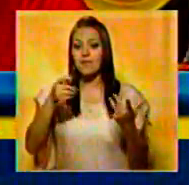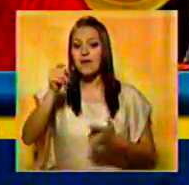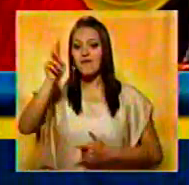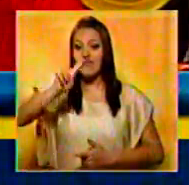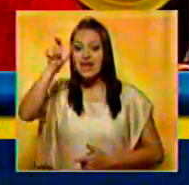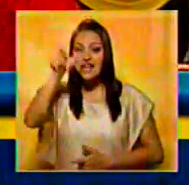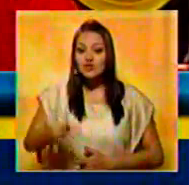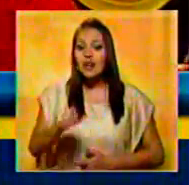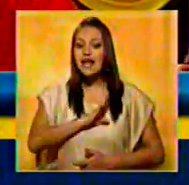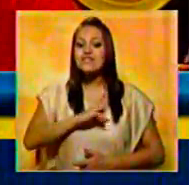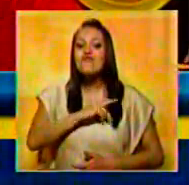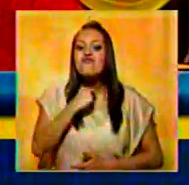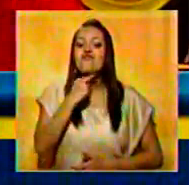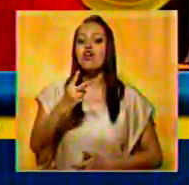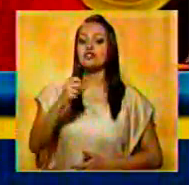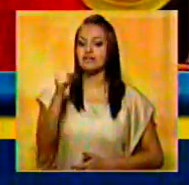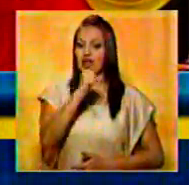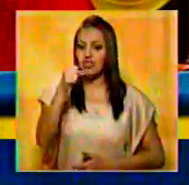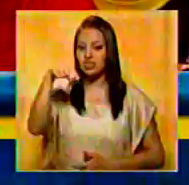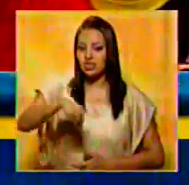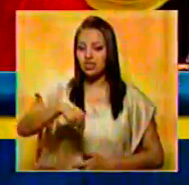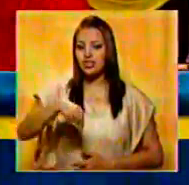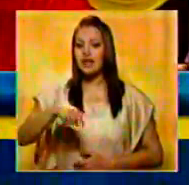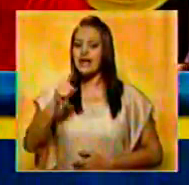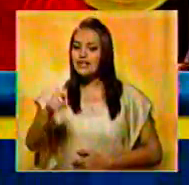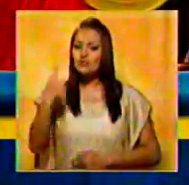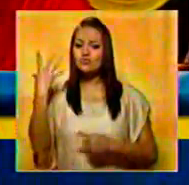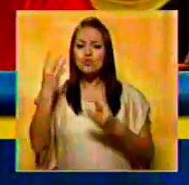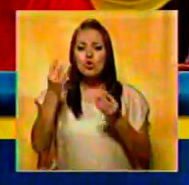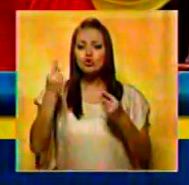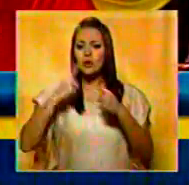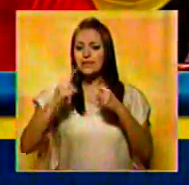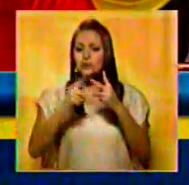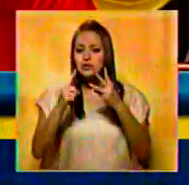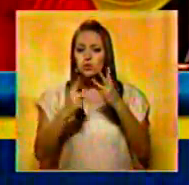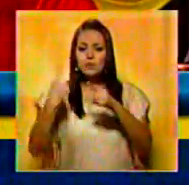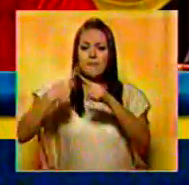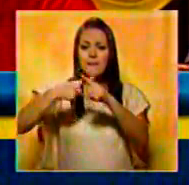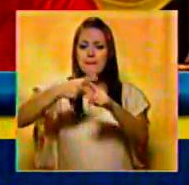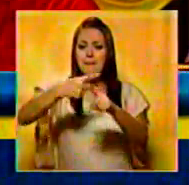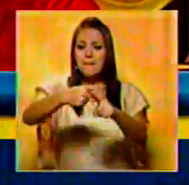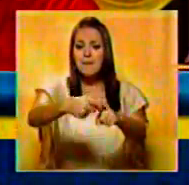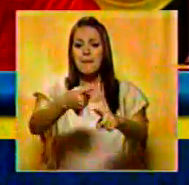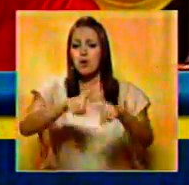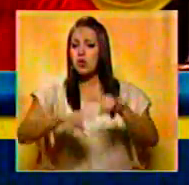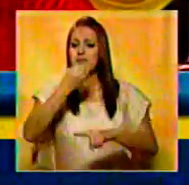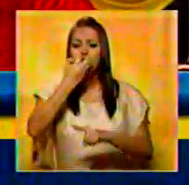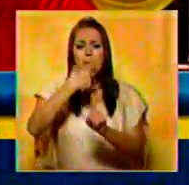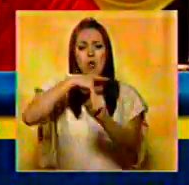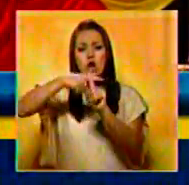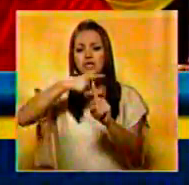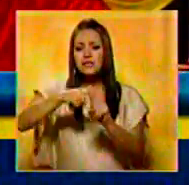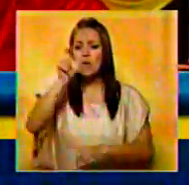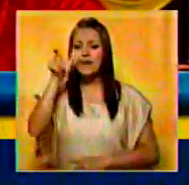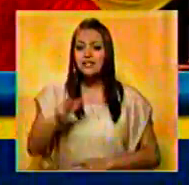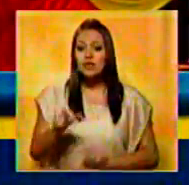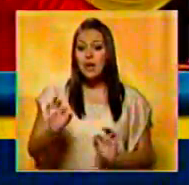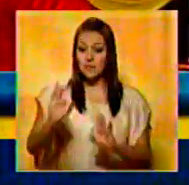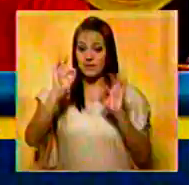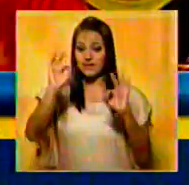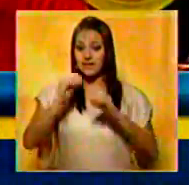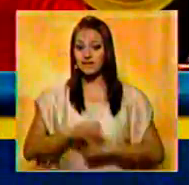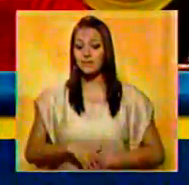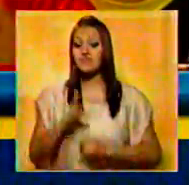de Carayaca. Acá ha sido una confluencia de factores positivos, de personalidades, de